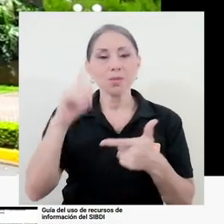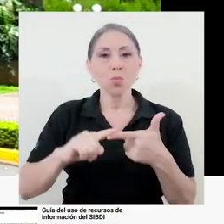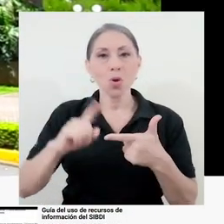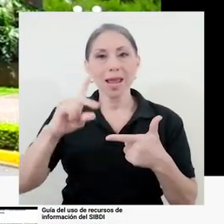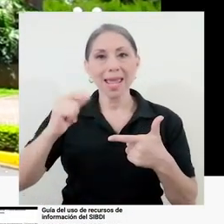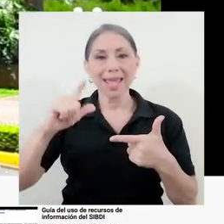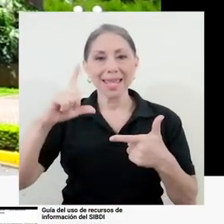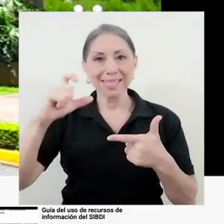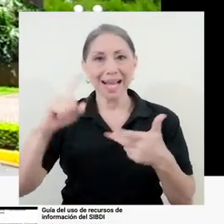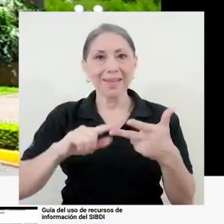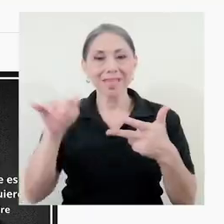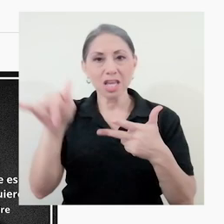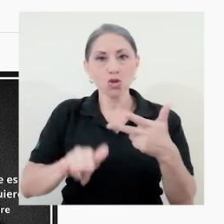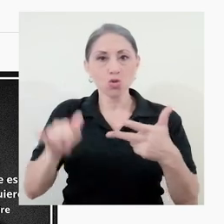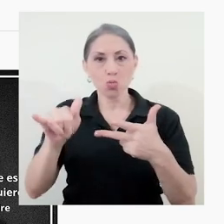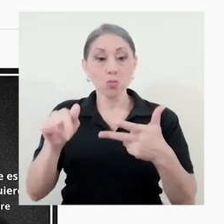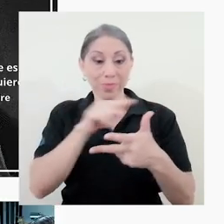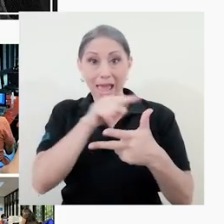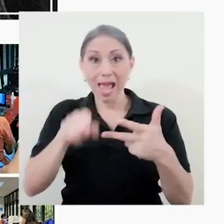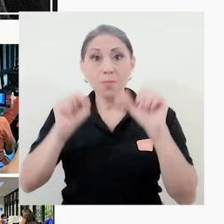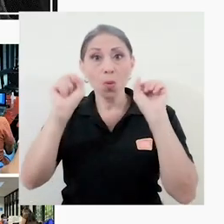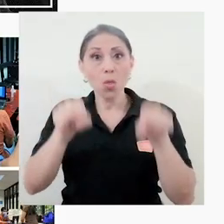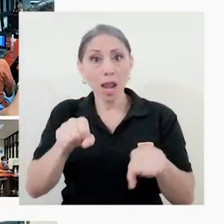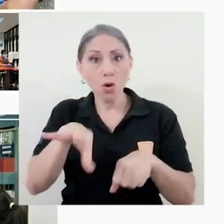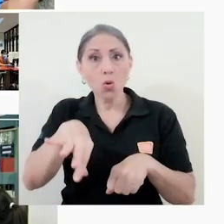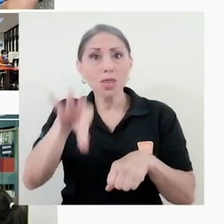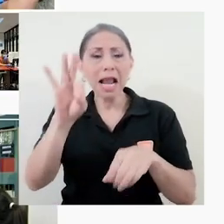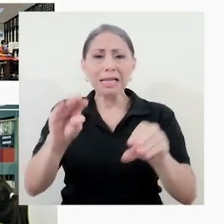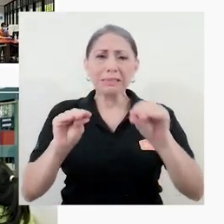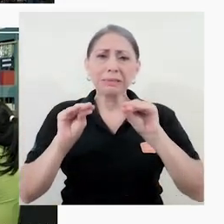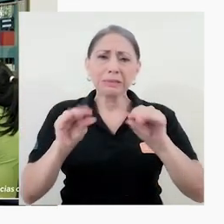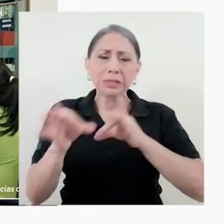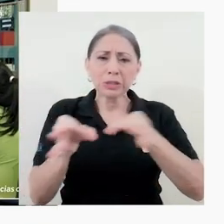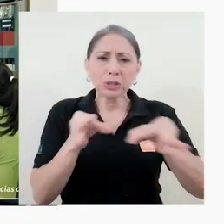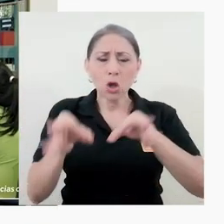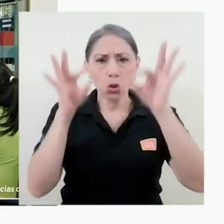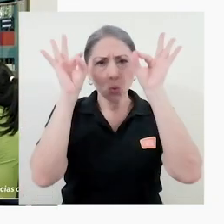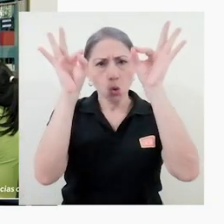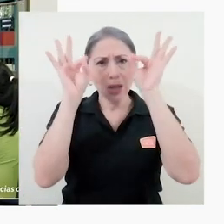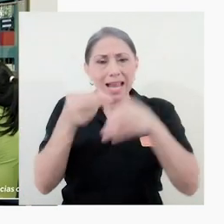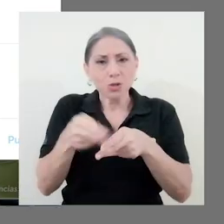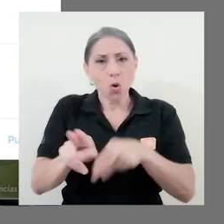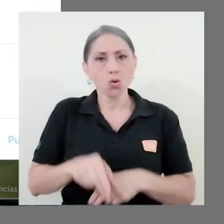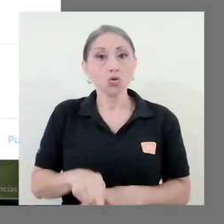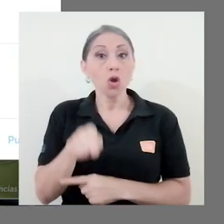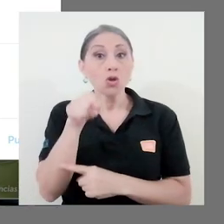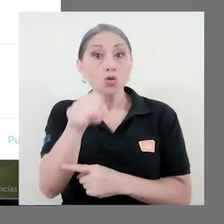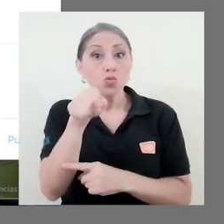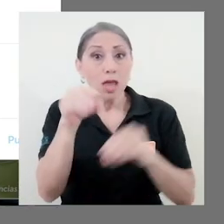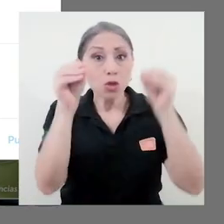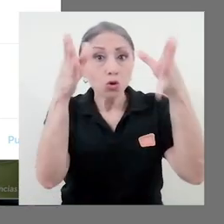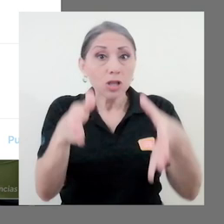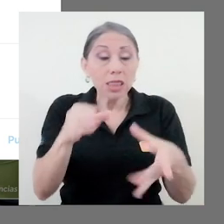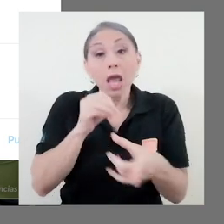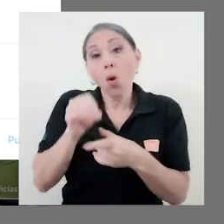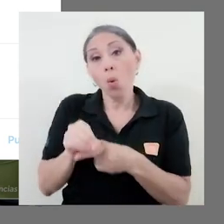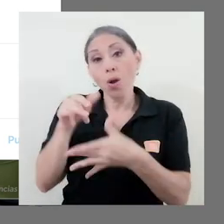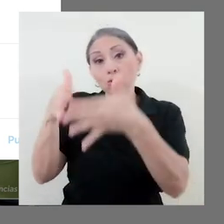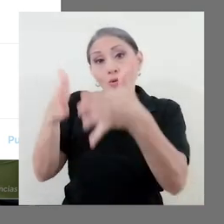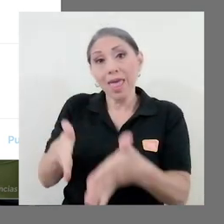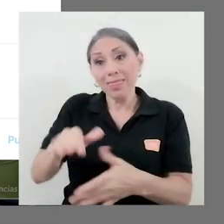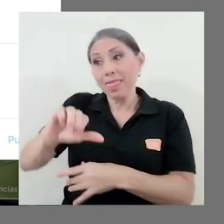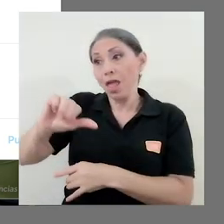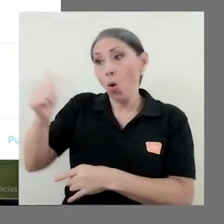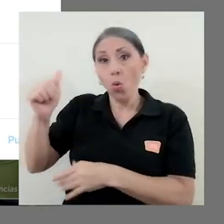Instagram y YouTube. En ellas podrá encontrar tutoriales cortos. Si usted es docente o